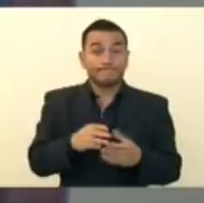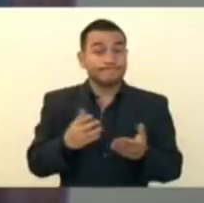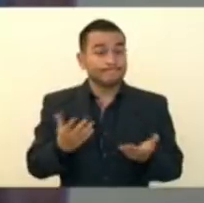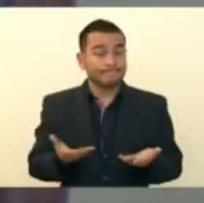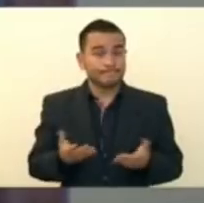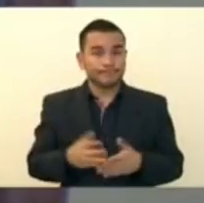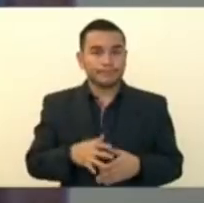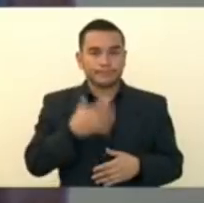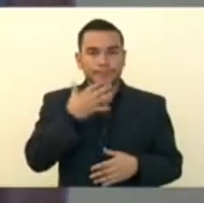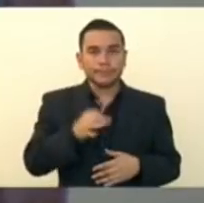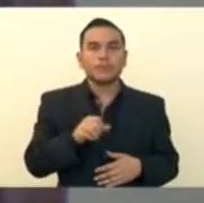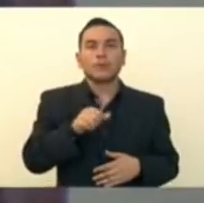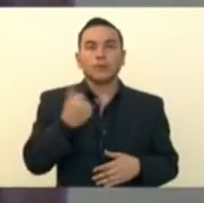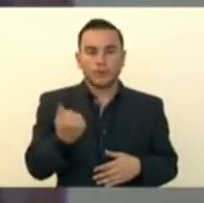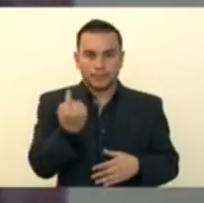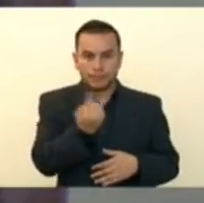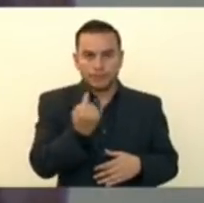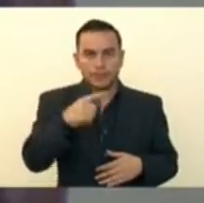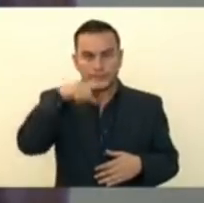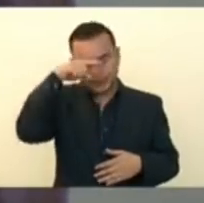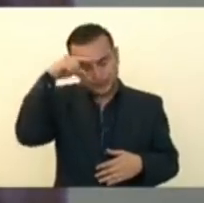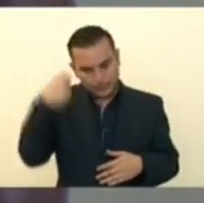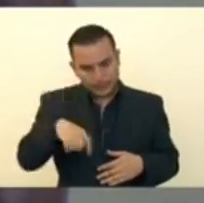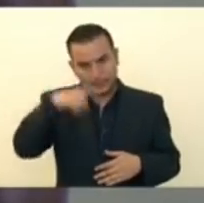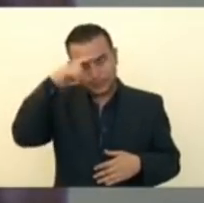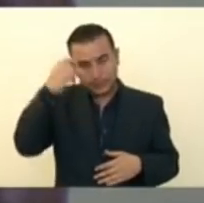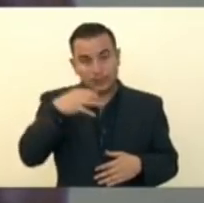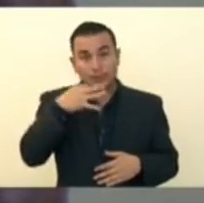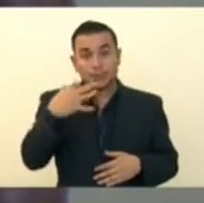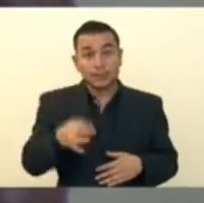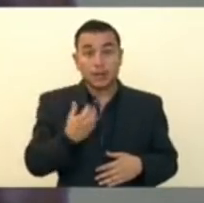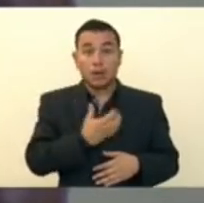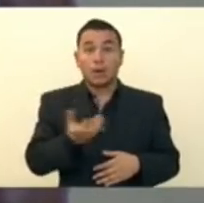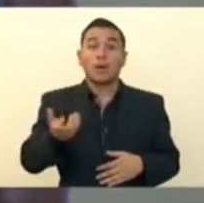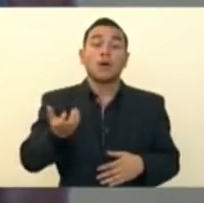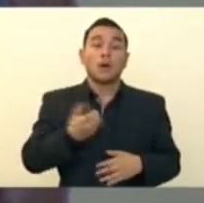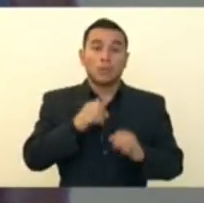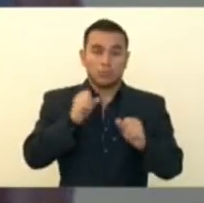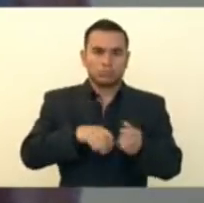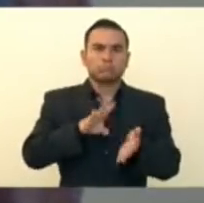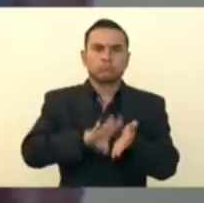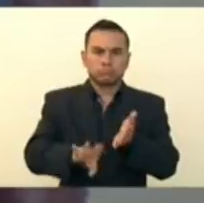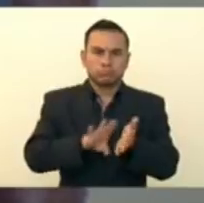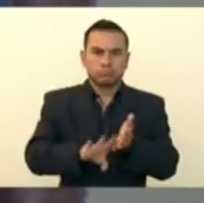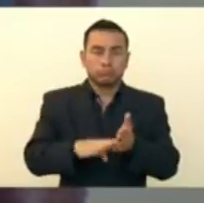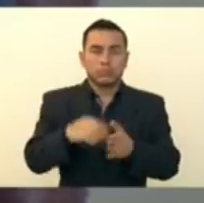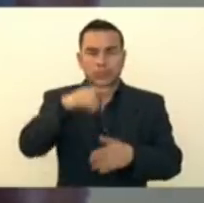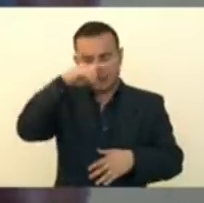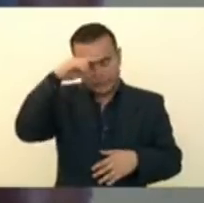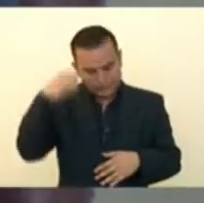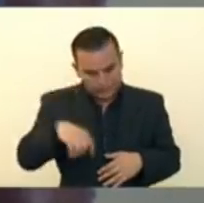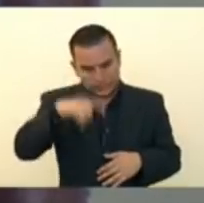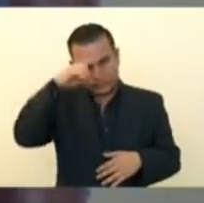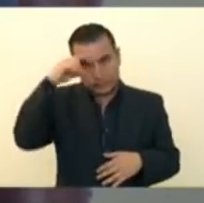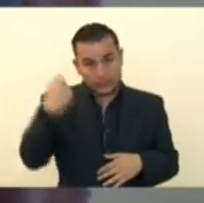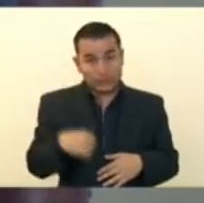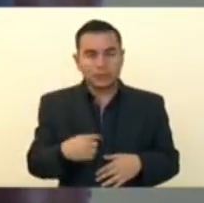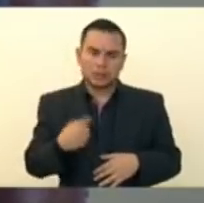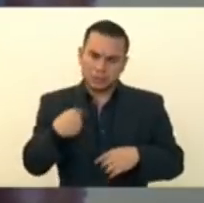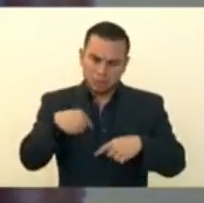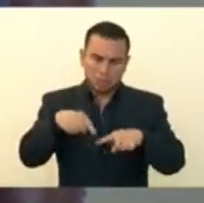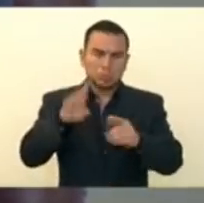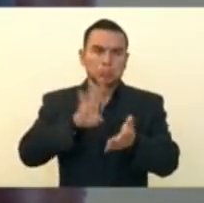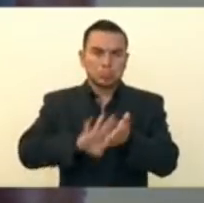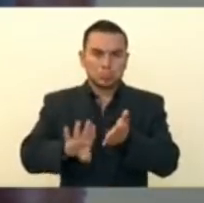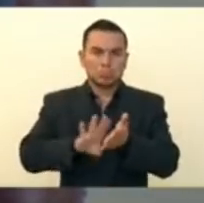Pero, y a otros vamos a trabajar. Y pues a nosotros no va a alcanzar los pagos porque vamos a tener que trabajar y van a recibir un